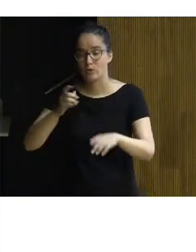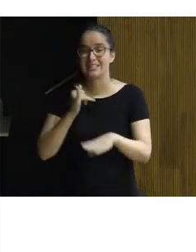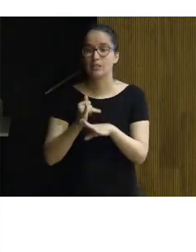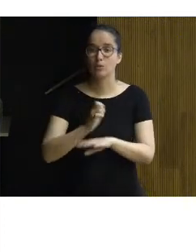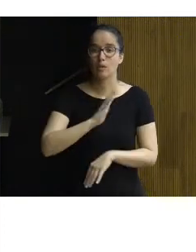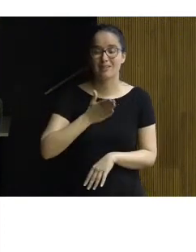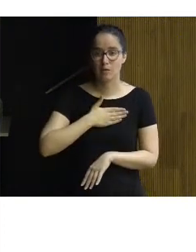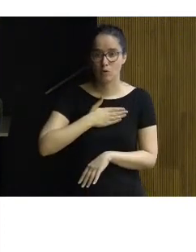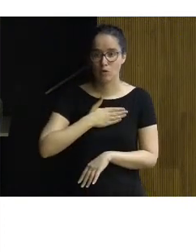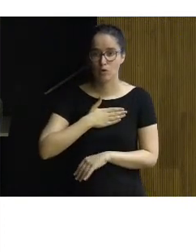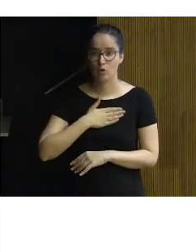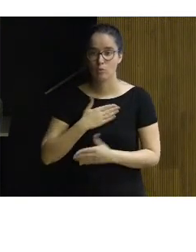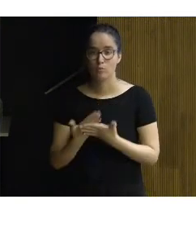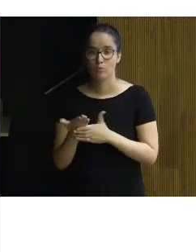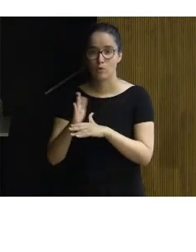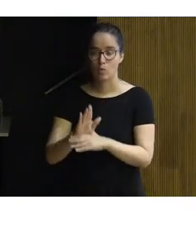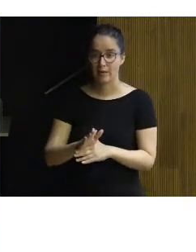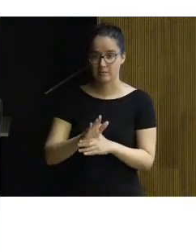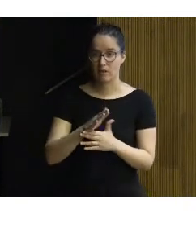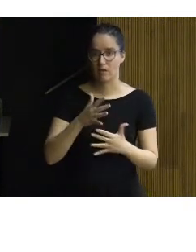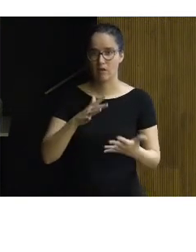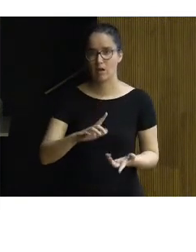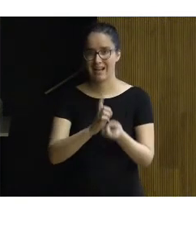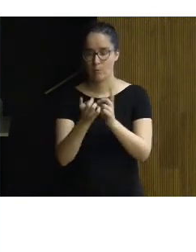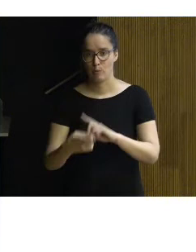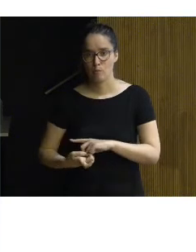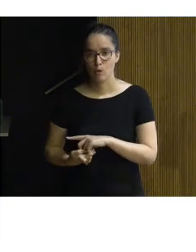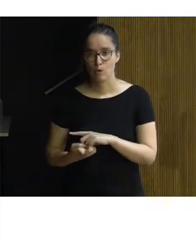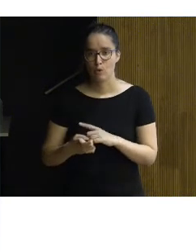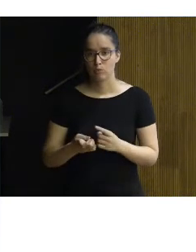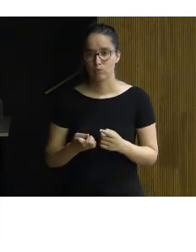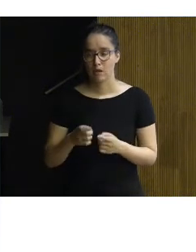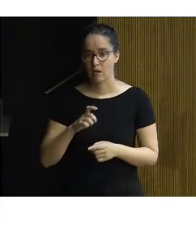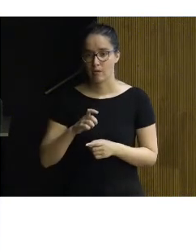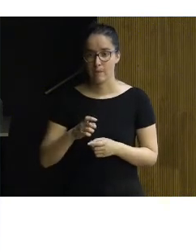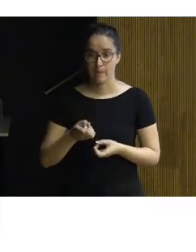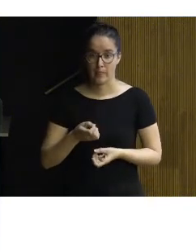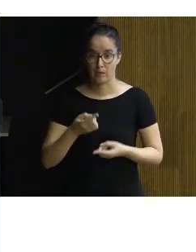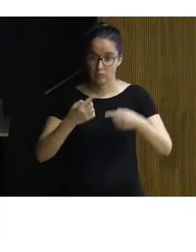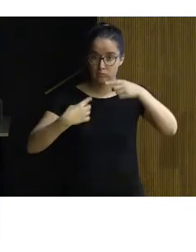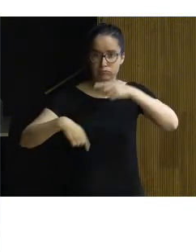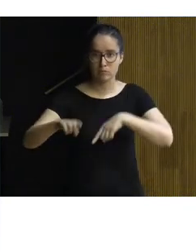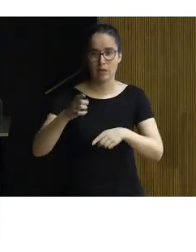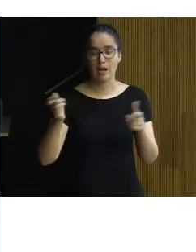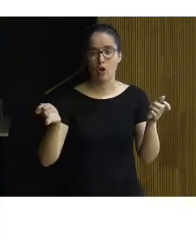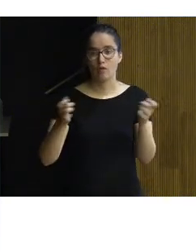Patrimonio pues hicieron una propuesta de actuación que trasladaron a la oficina de la OADIS y la